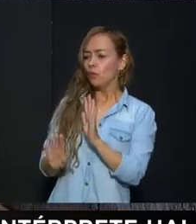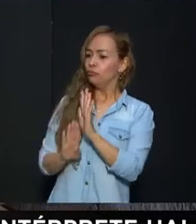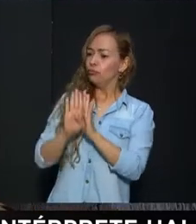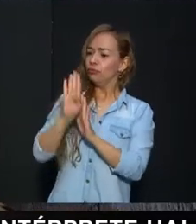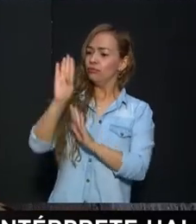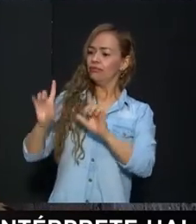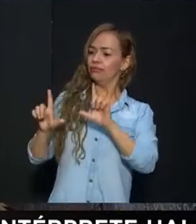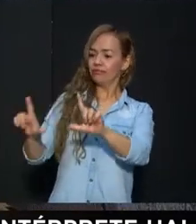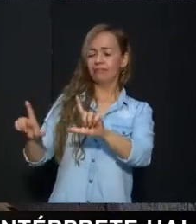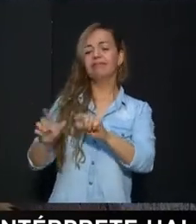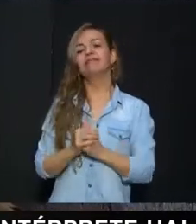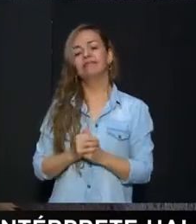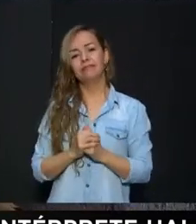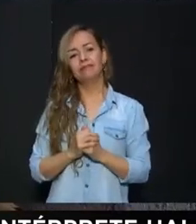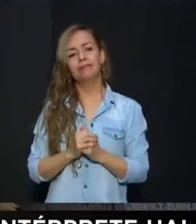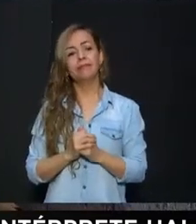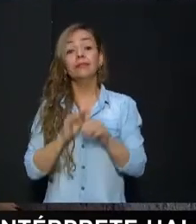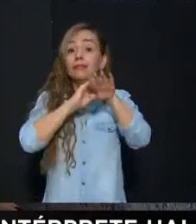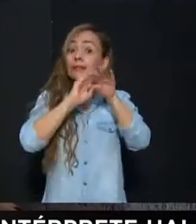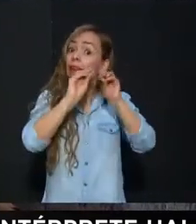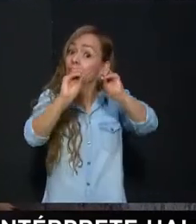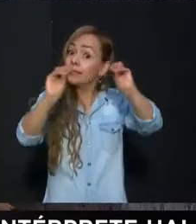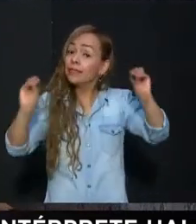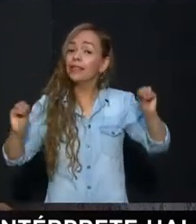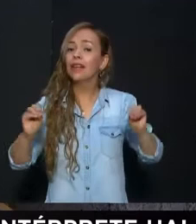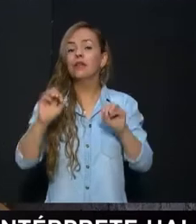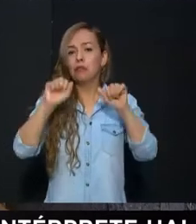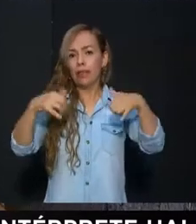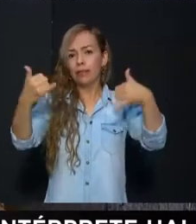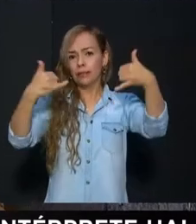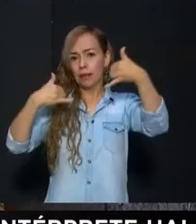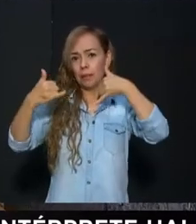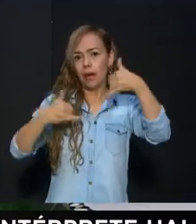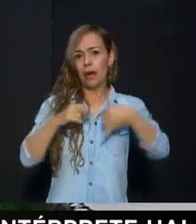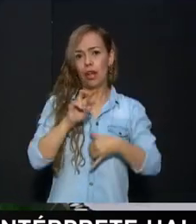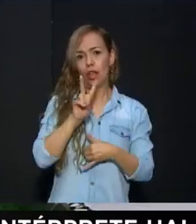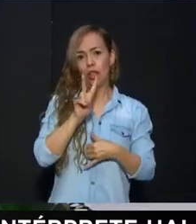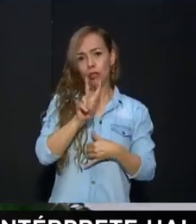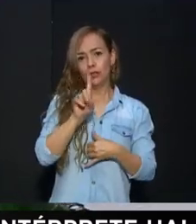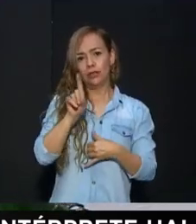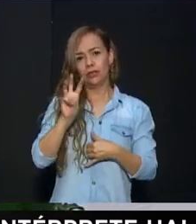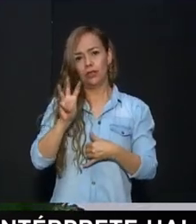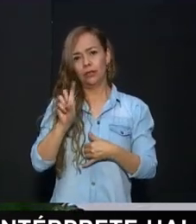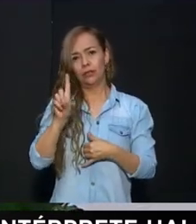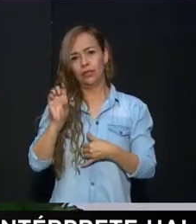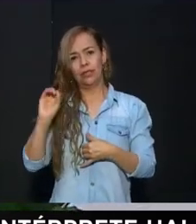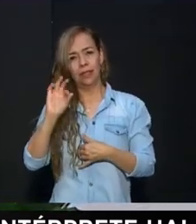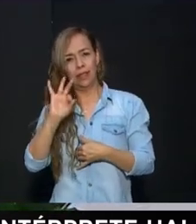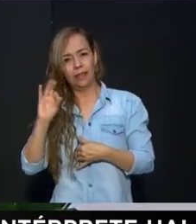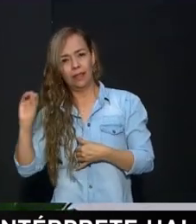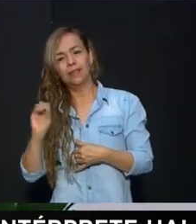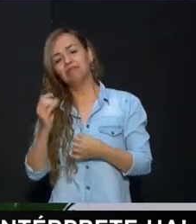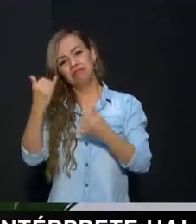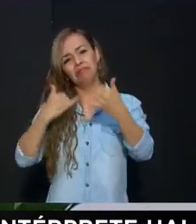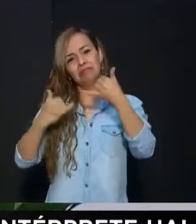Así es. Bueno, les cuento que tenemos habilitada nuestra línea telefónica 268-6030. Qué rico que esa institución educativa,